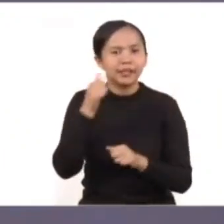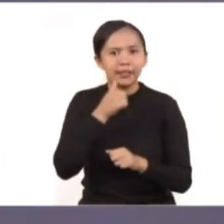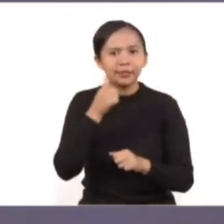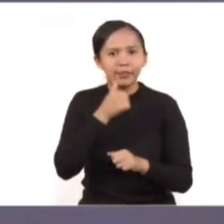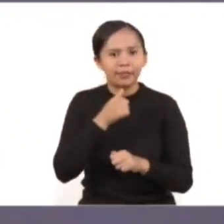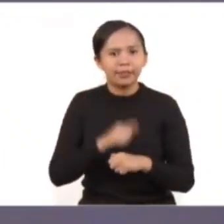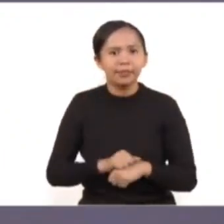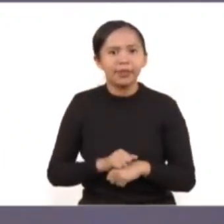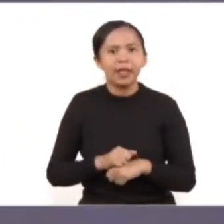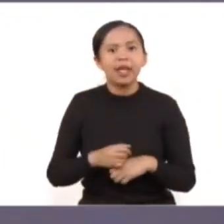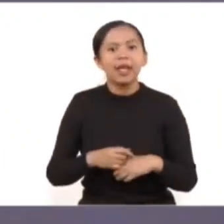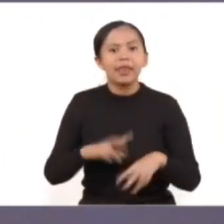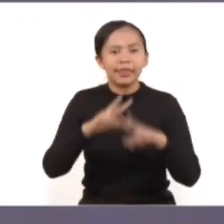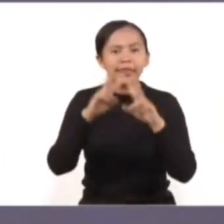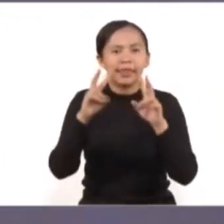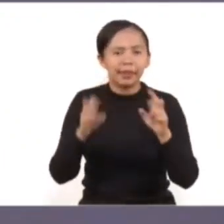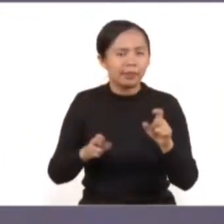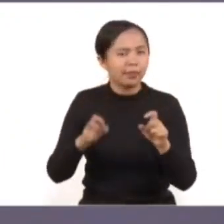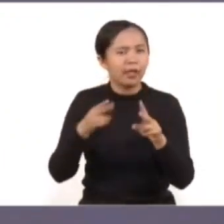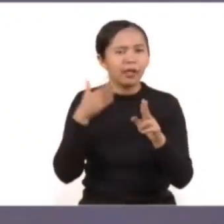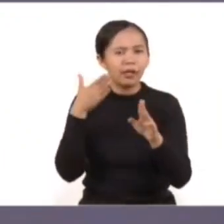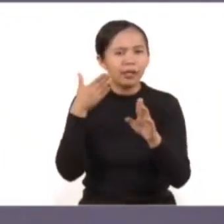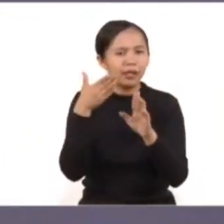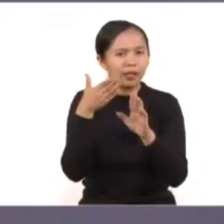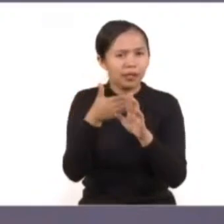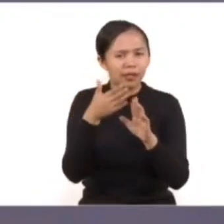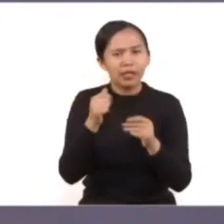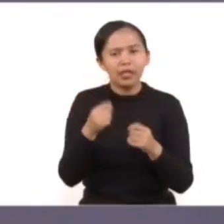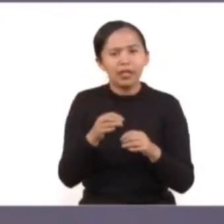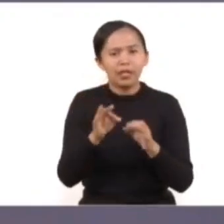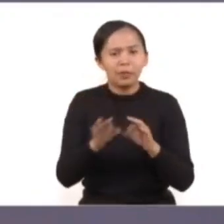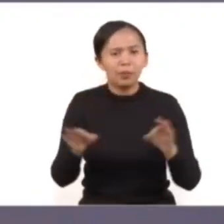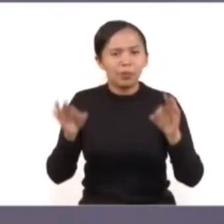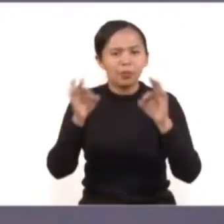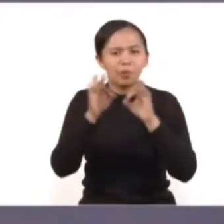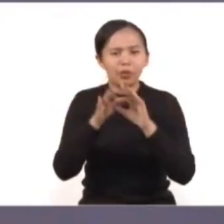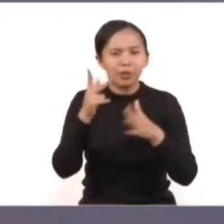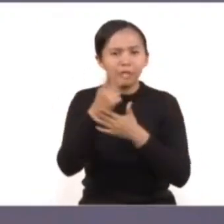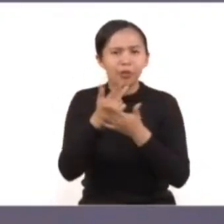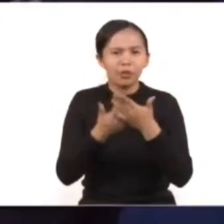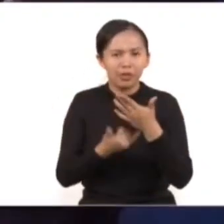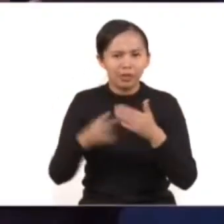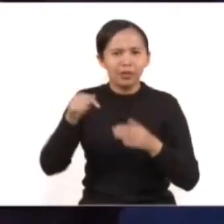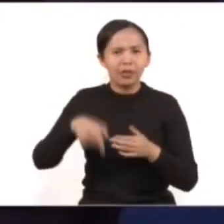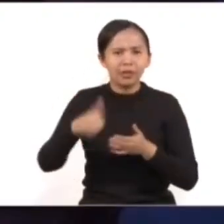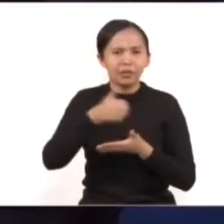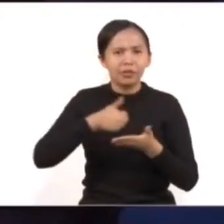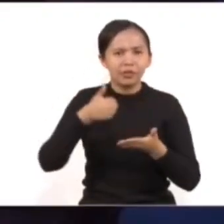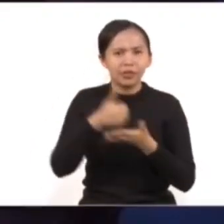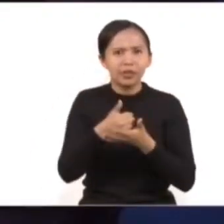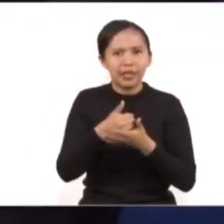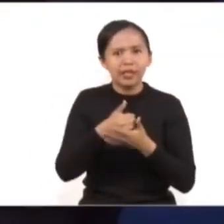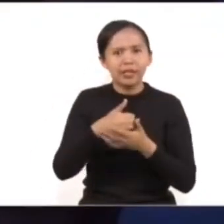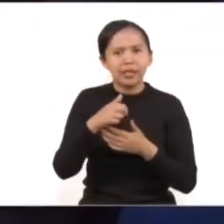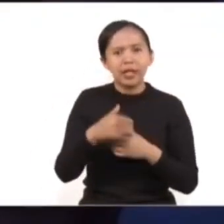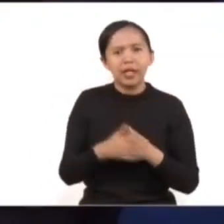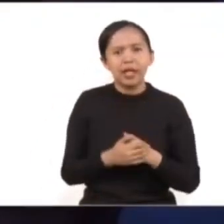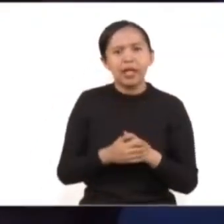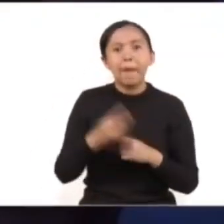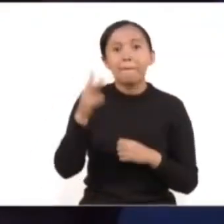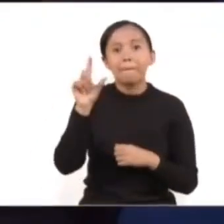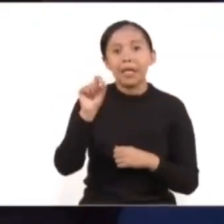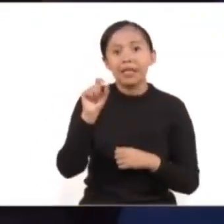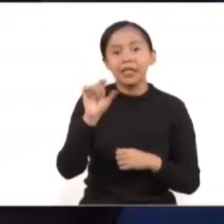cuentas adquirido en este tema prioritario como parte fundamental del proyecto de ciudad desde que se emitió la alerta